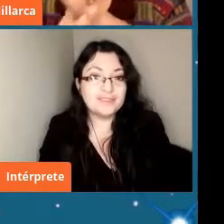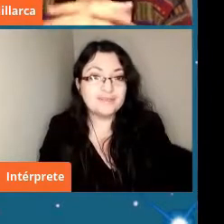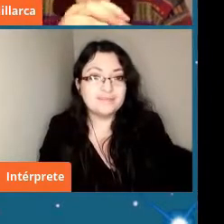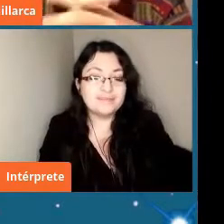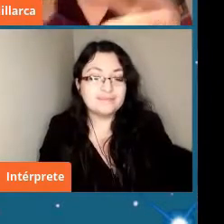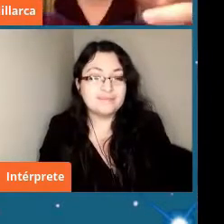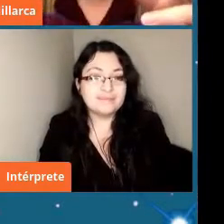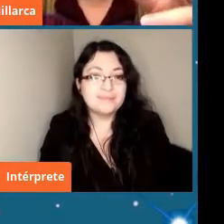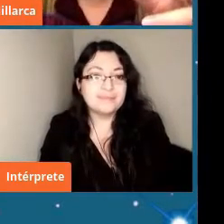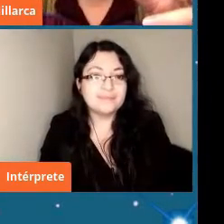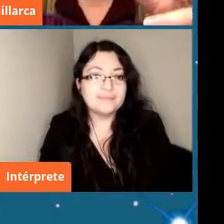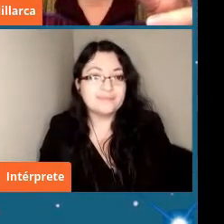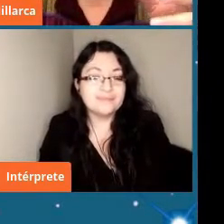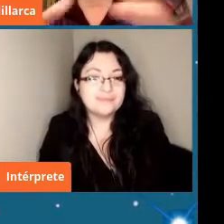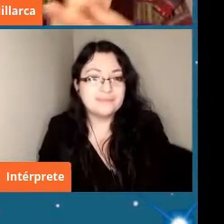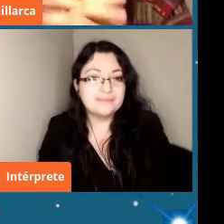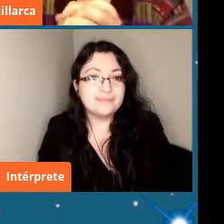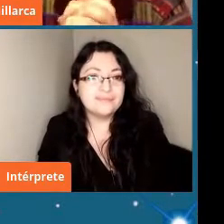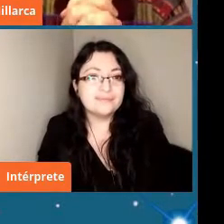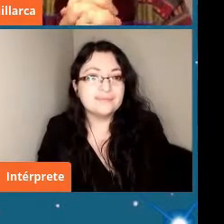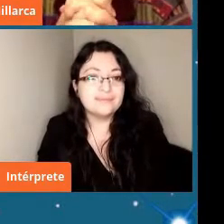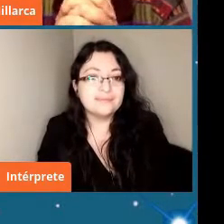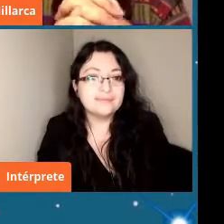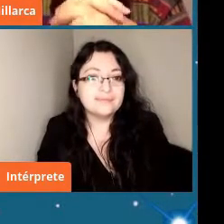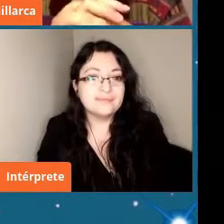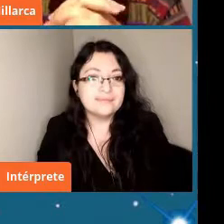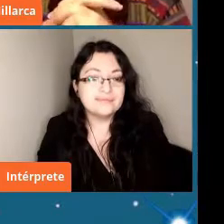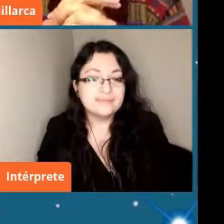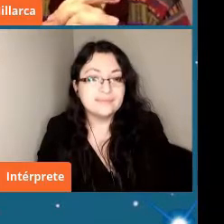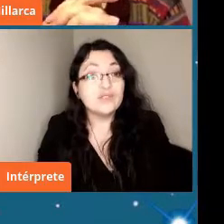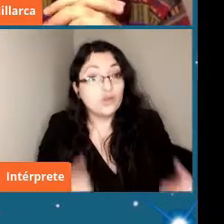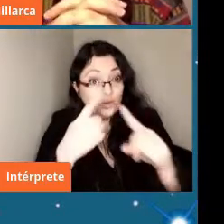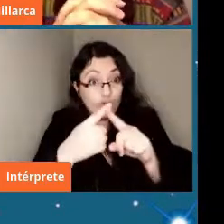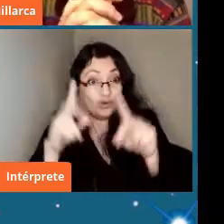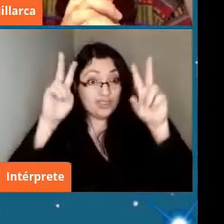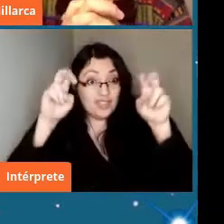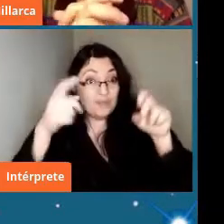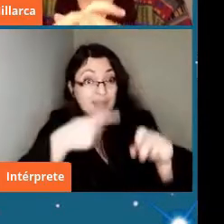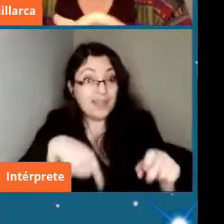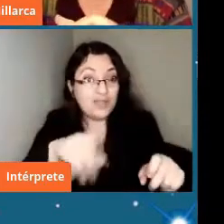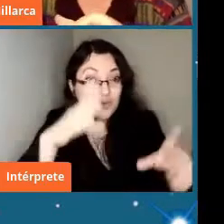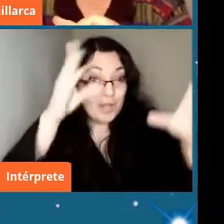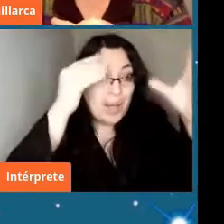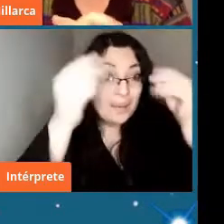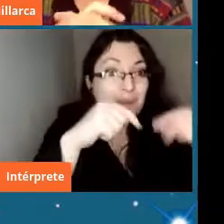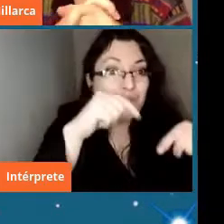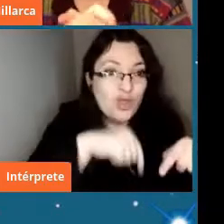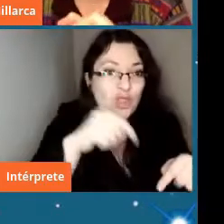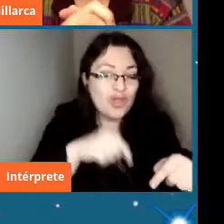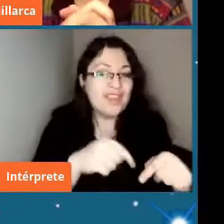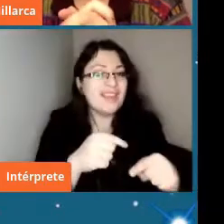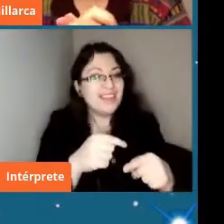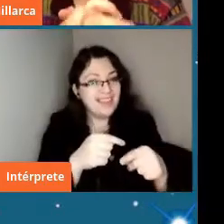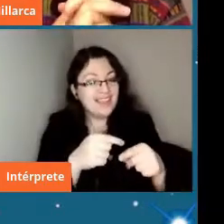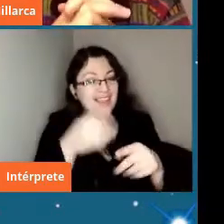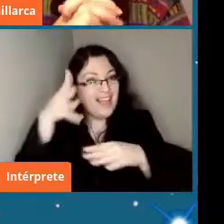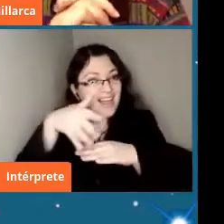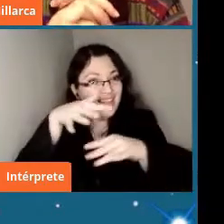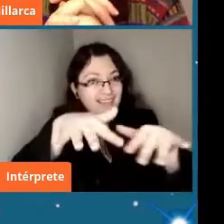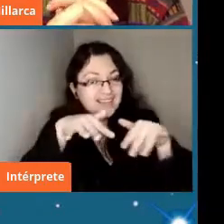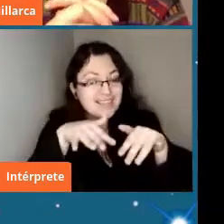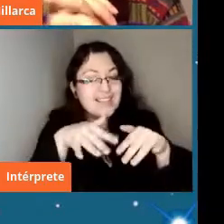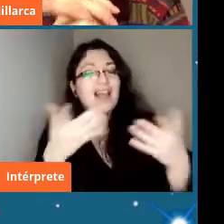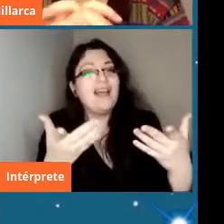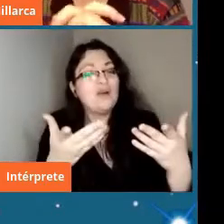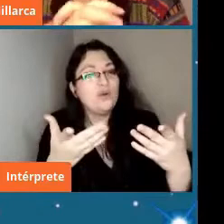lo otro que aprendimos de las charlas que atendieron fue la importancia que tenían